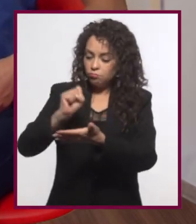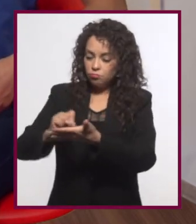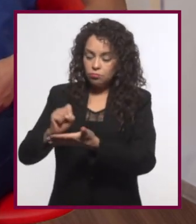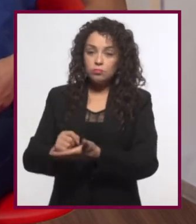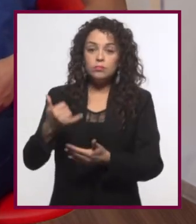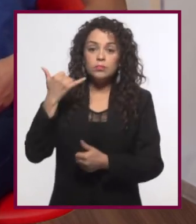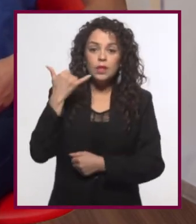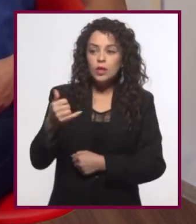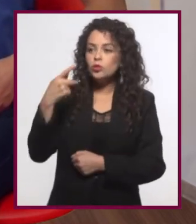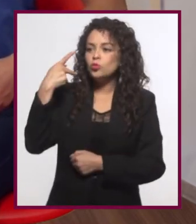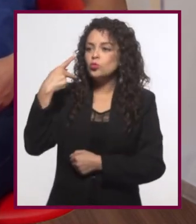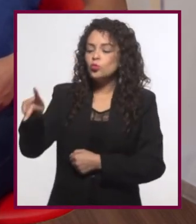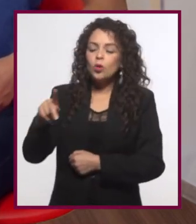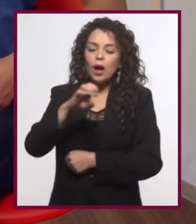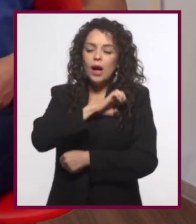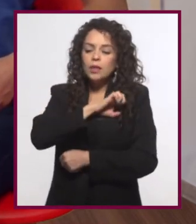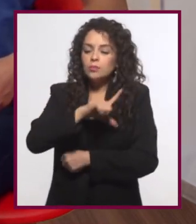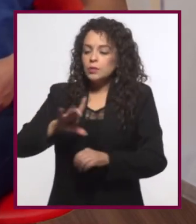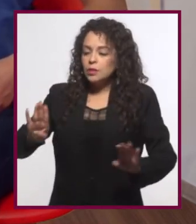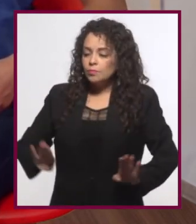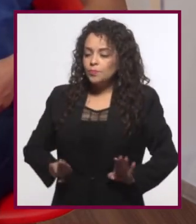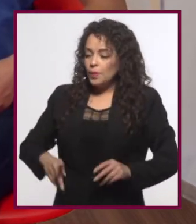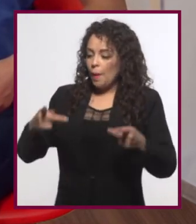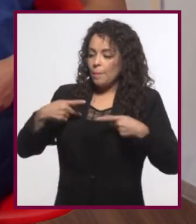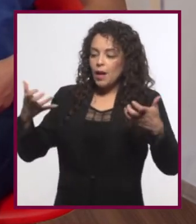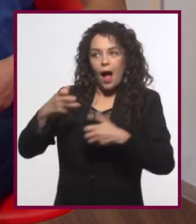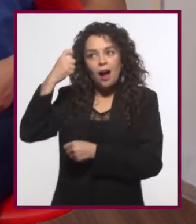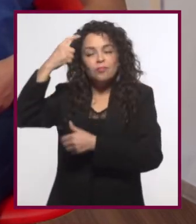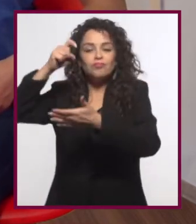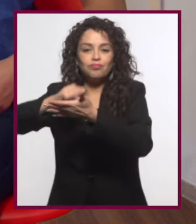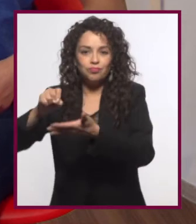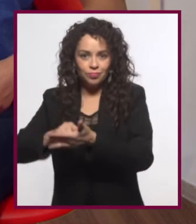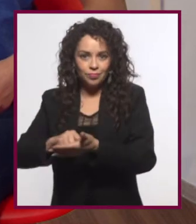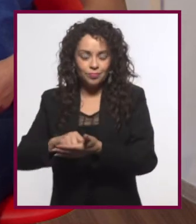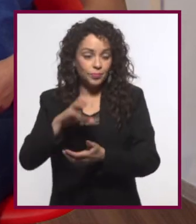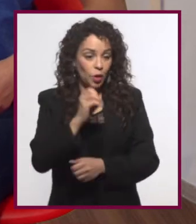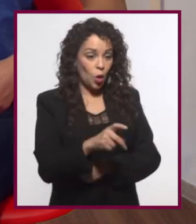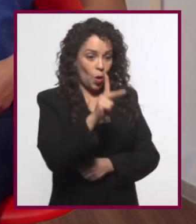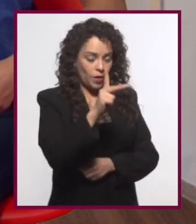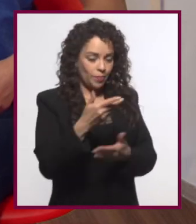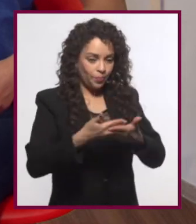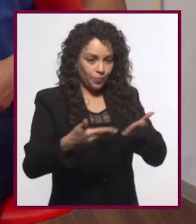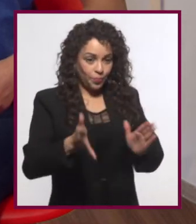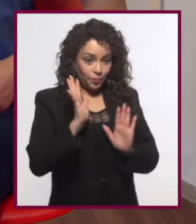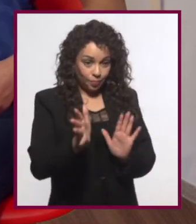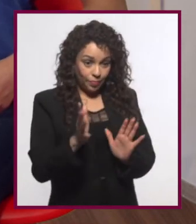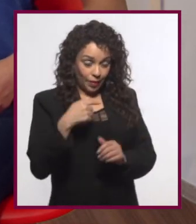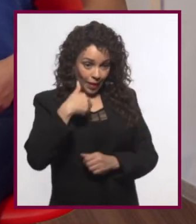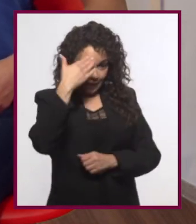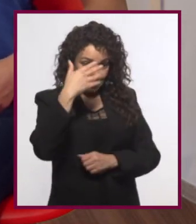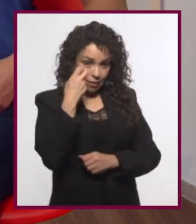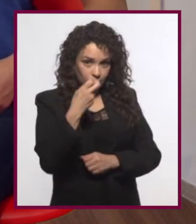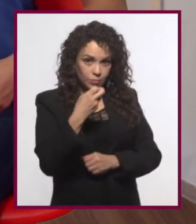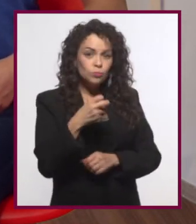y el toque personal de quien lo escribe. Y bueno, ya sabiendo esto, ¿qué les parece si hablamos de los videoblogs?